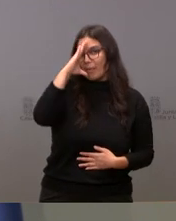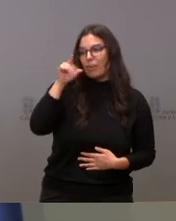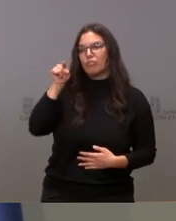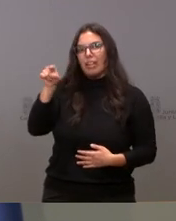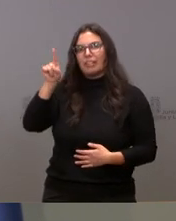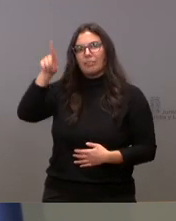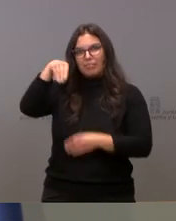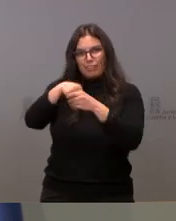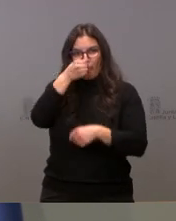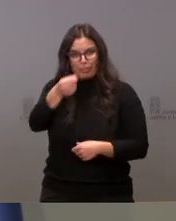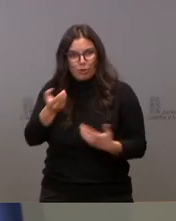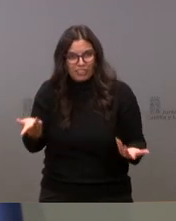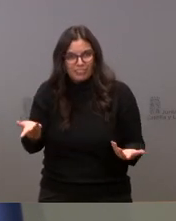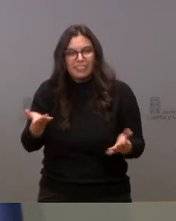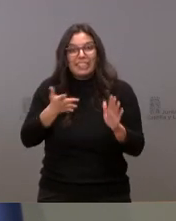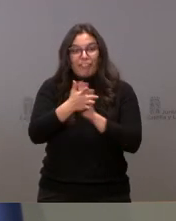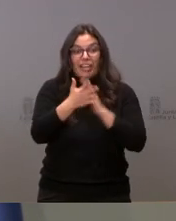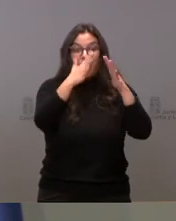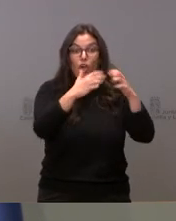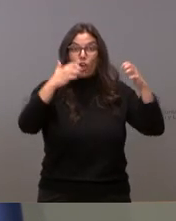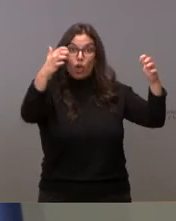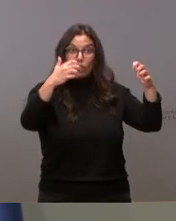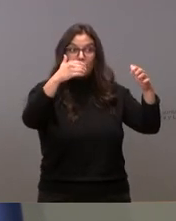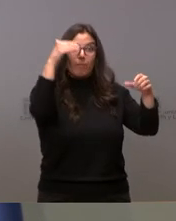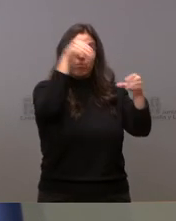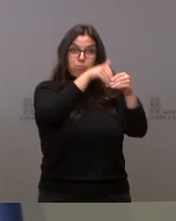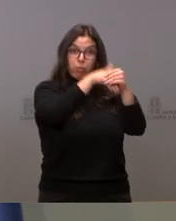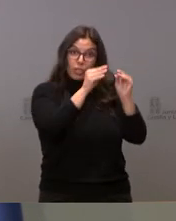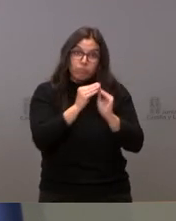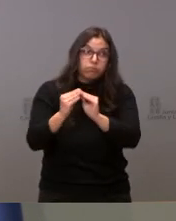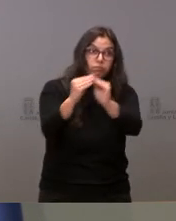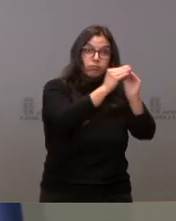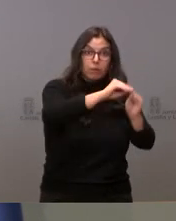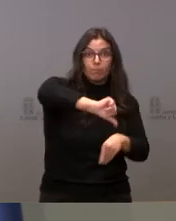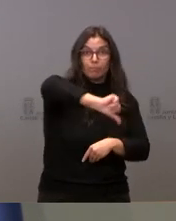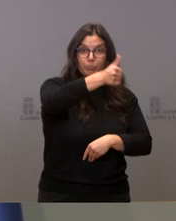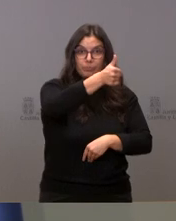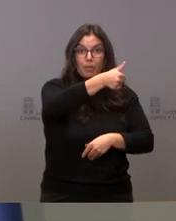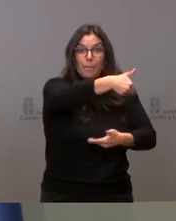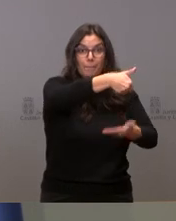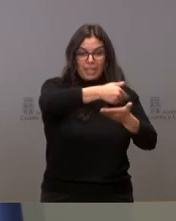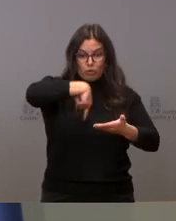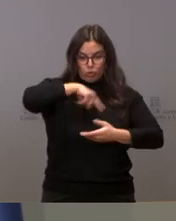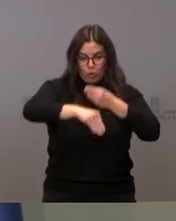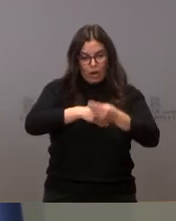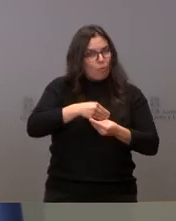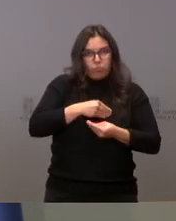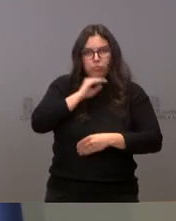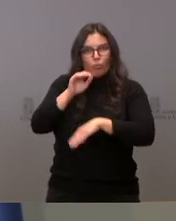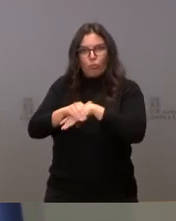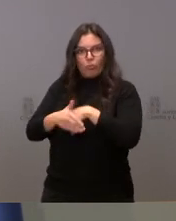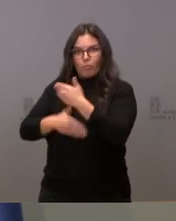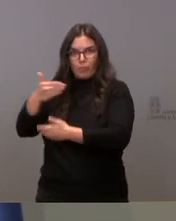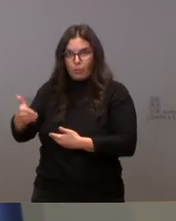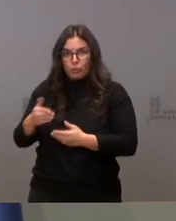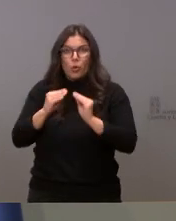aquí hacemos es dar curso a una petición unánime de las Cortes de Castilla y León. Unánime, incluidos